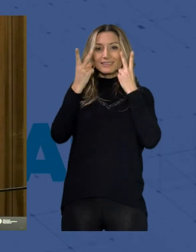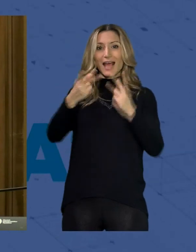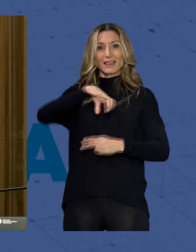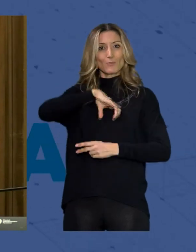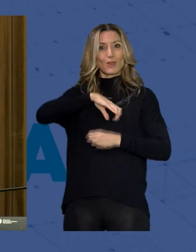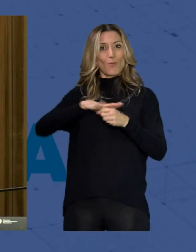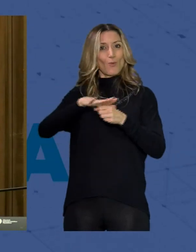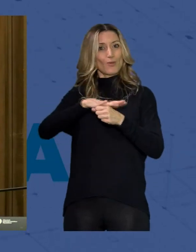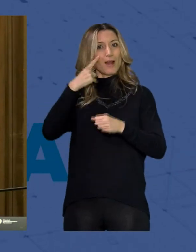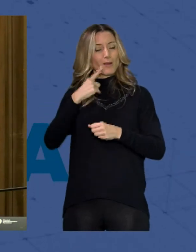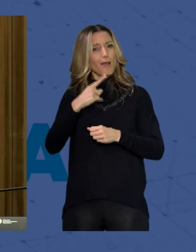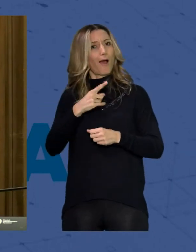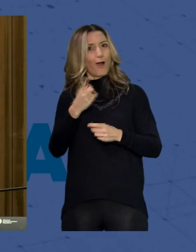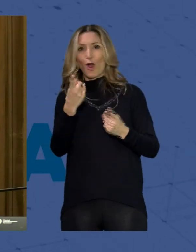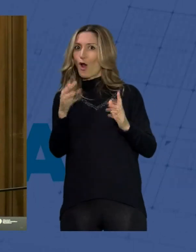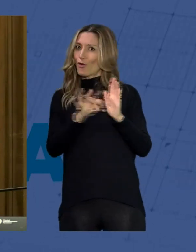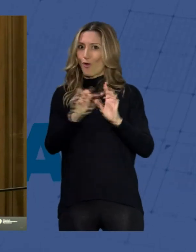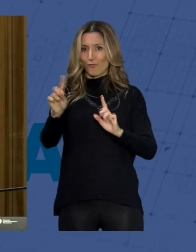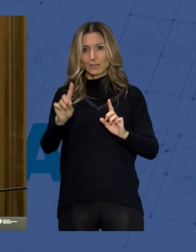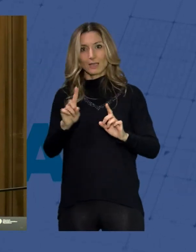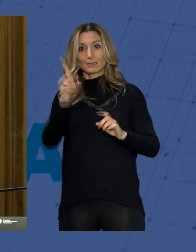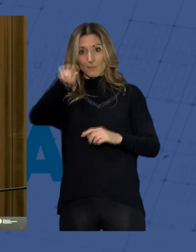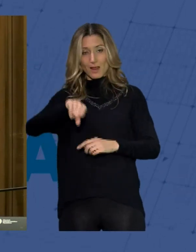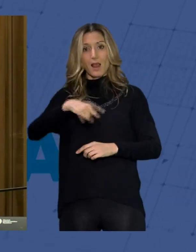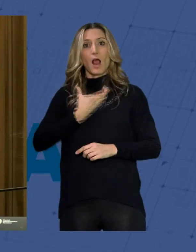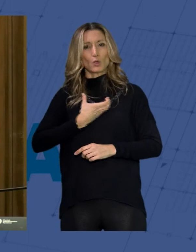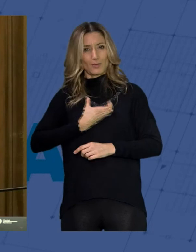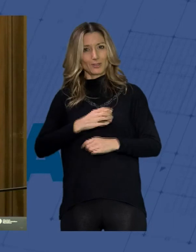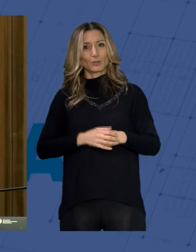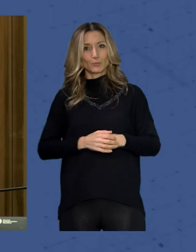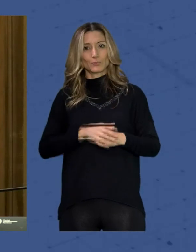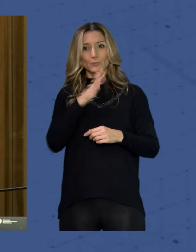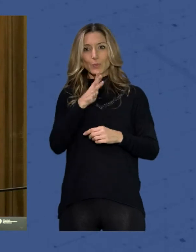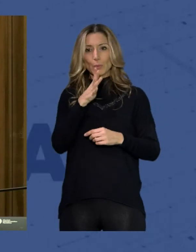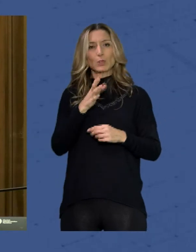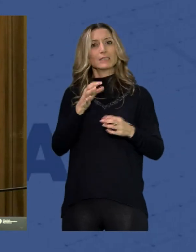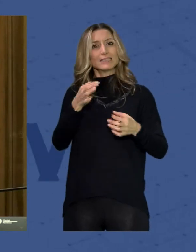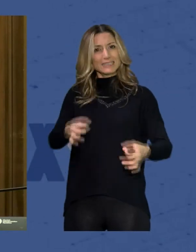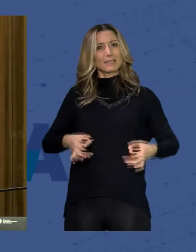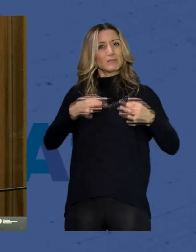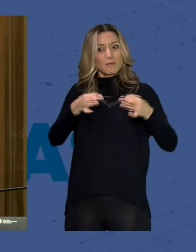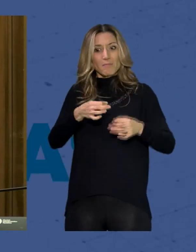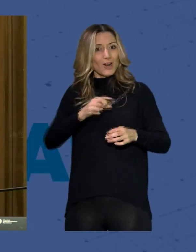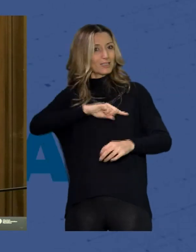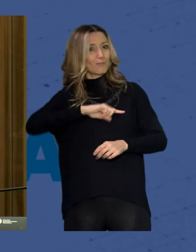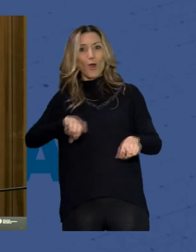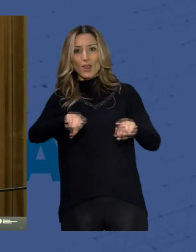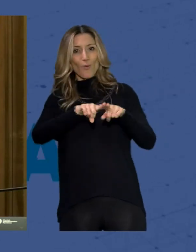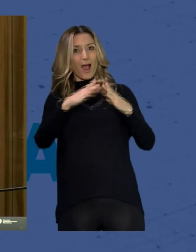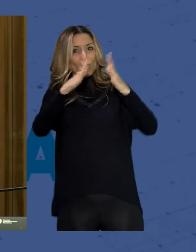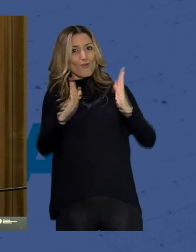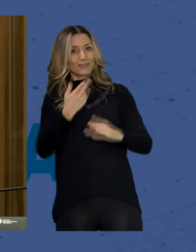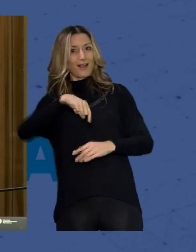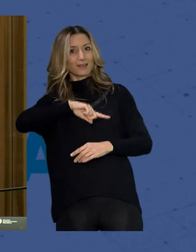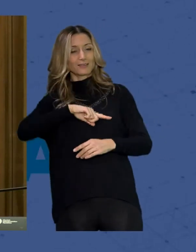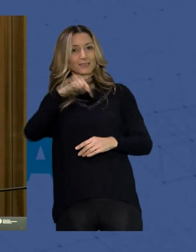Provincial el Ayuntamiento de Ayuntamientos donde lo consideramos como una casa nuestra ya aquí se